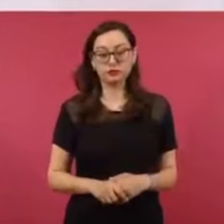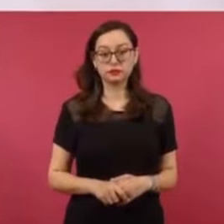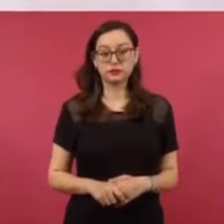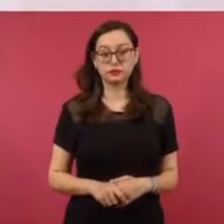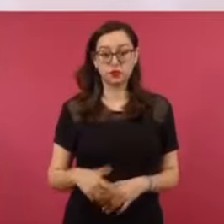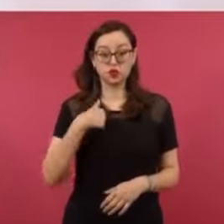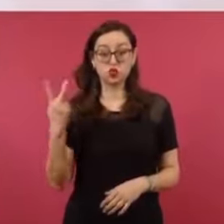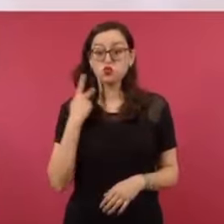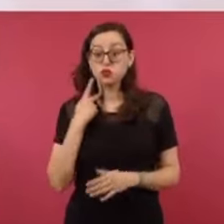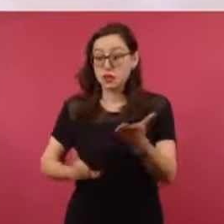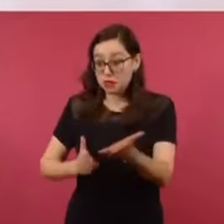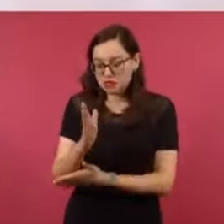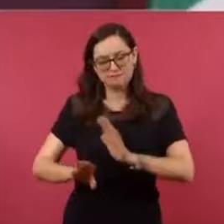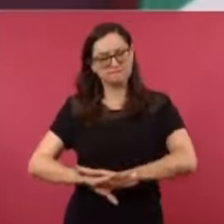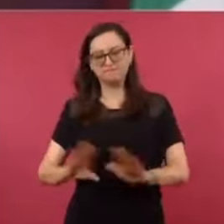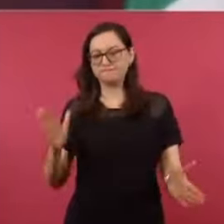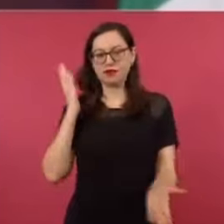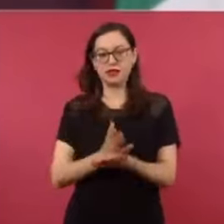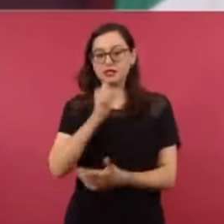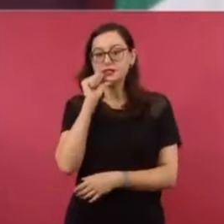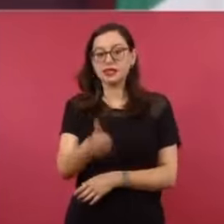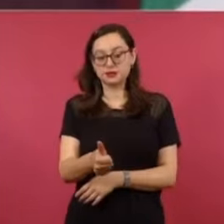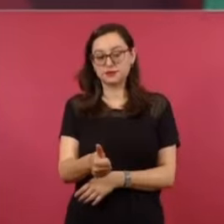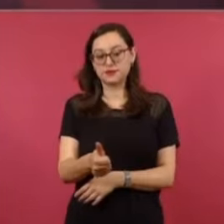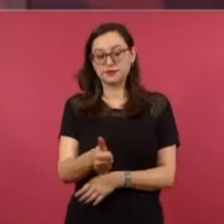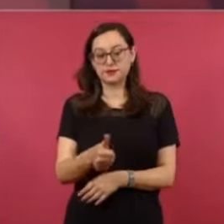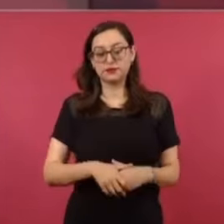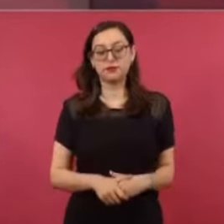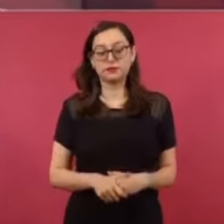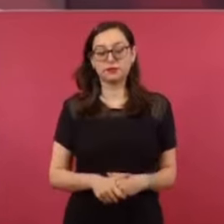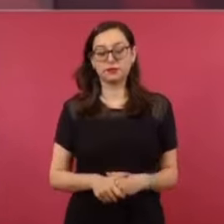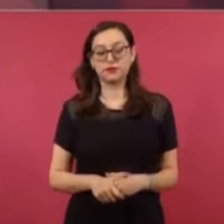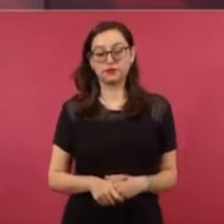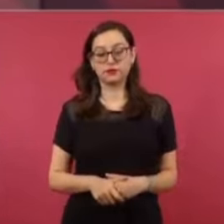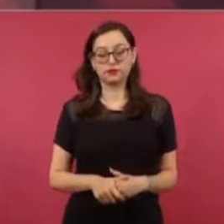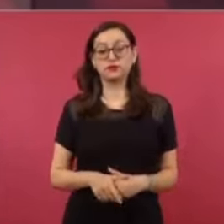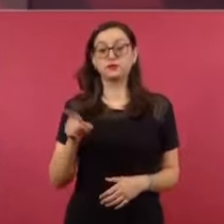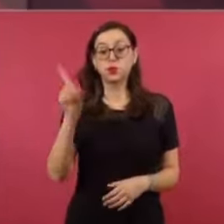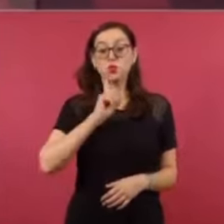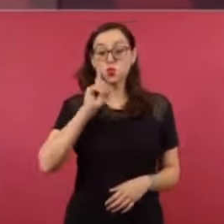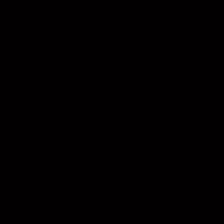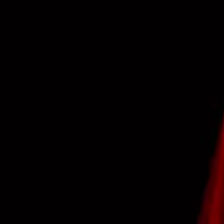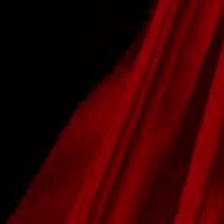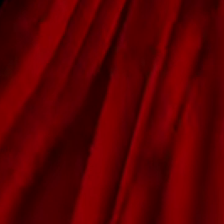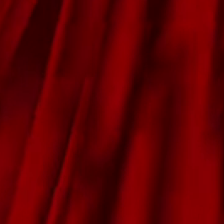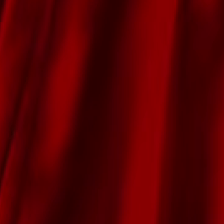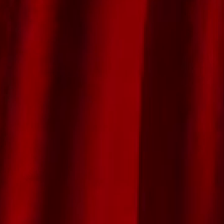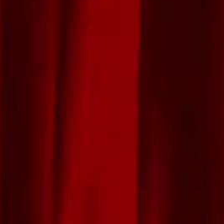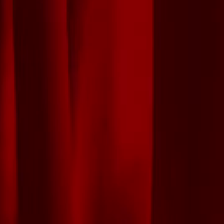metiéndome en nada, en nada. Además, le tengo un gran respeto a la presidenta delicta.